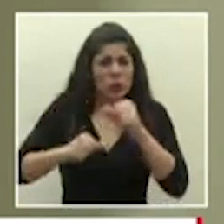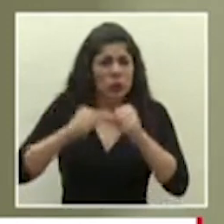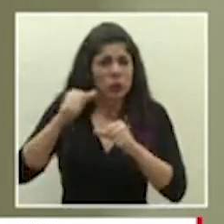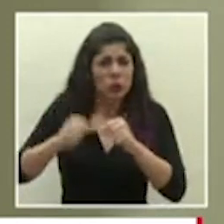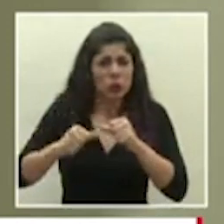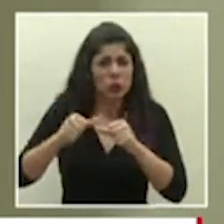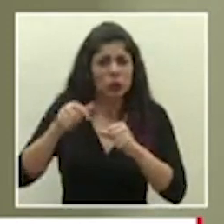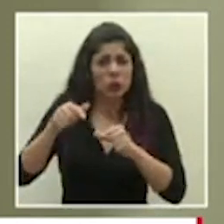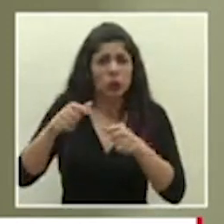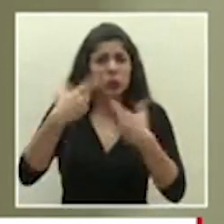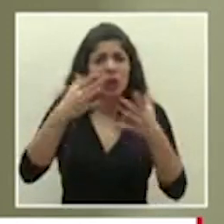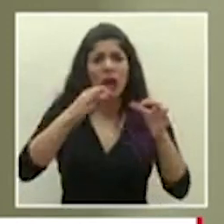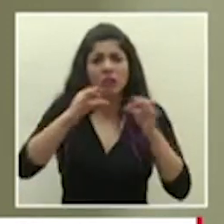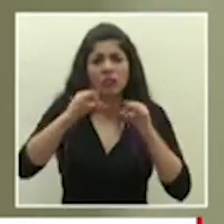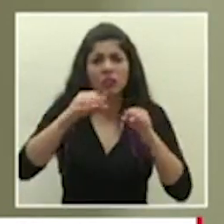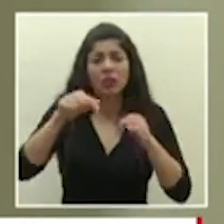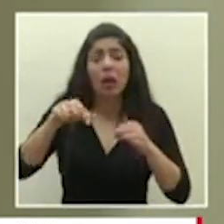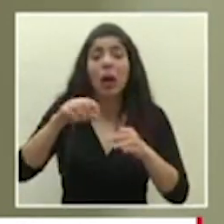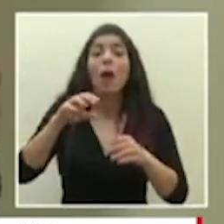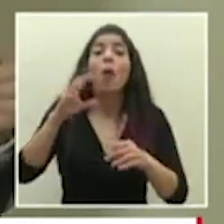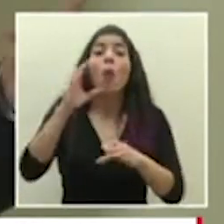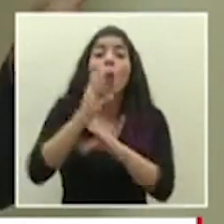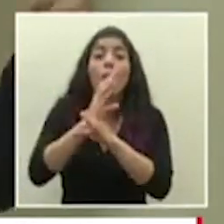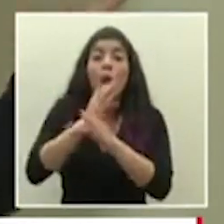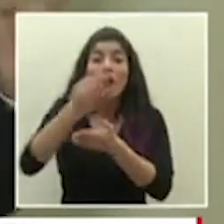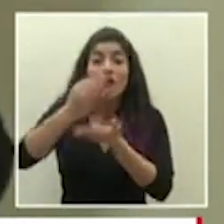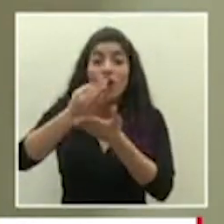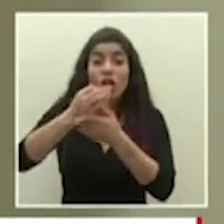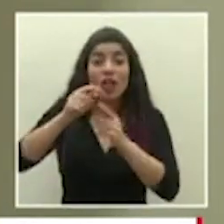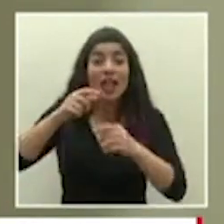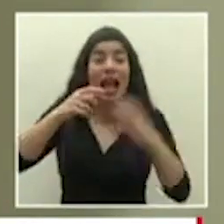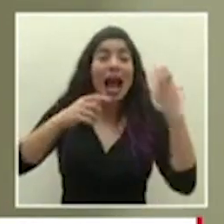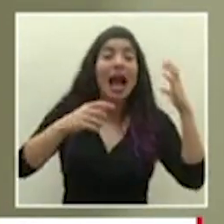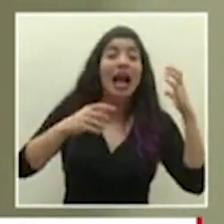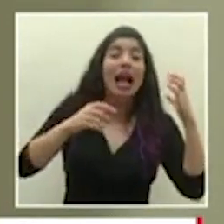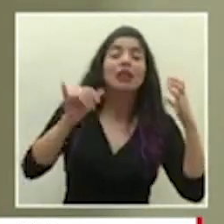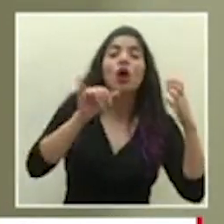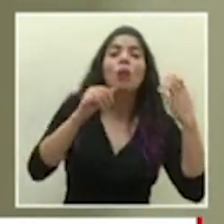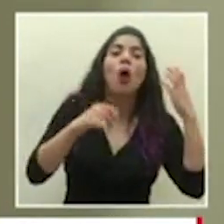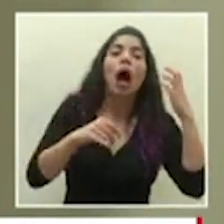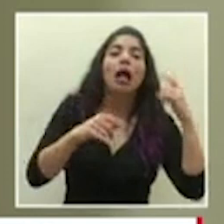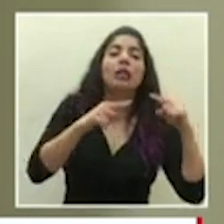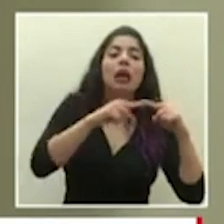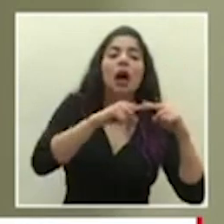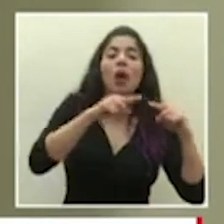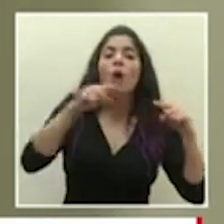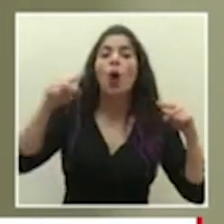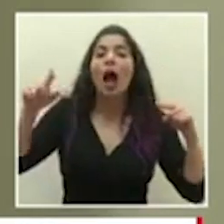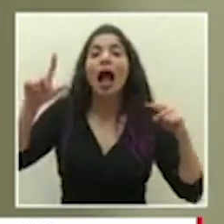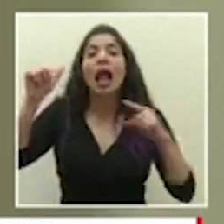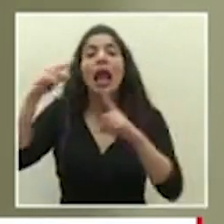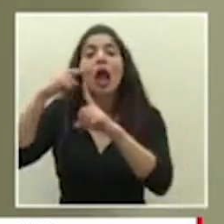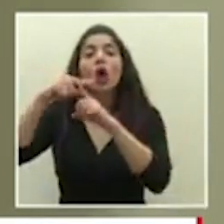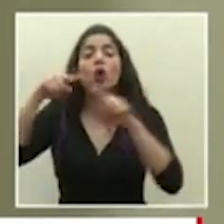lo puso en contexto de que eso es patrullar una frontera de Cartago a la Cruz